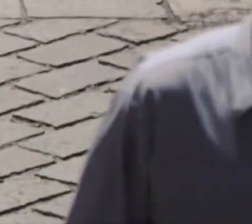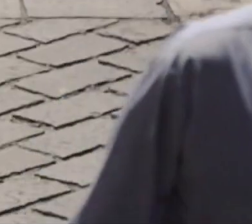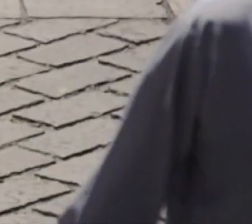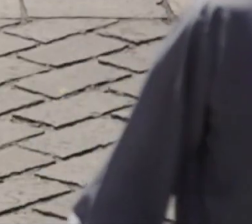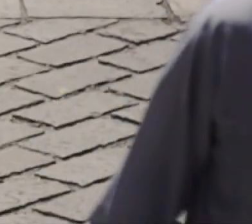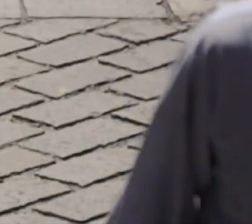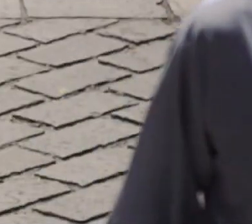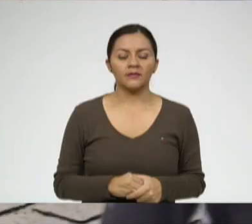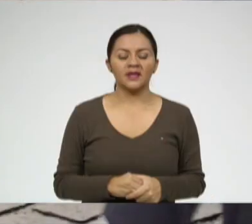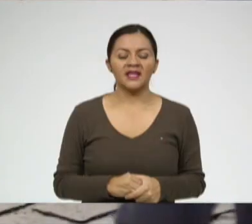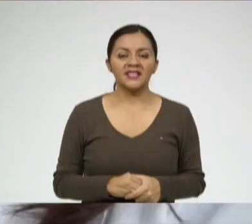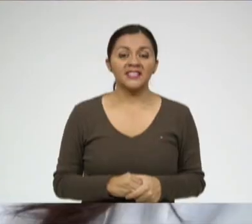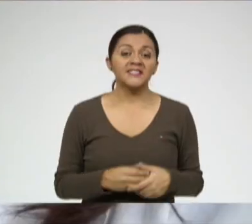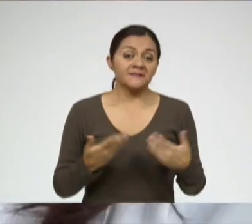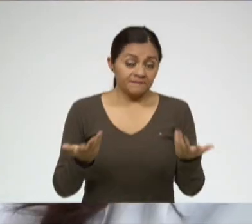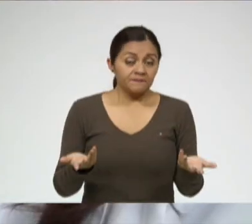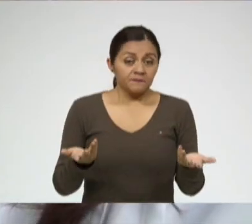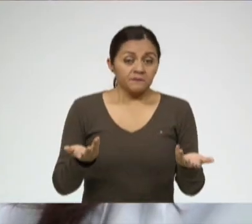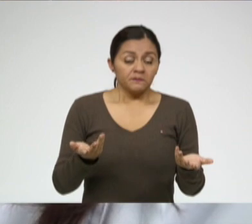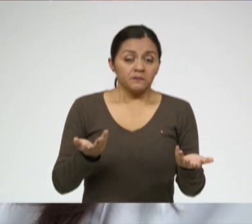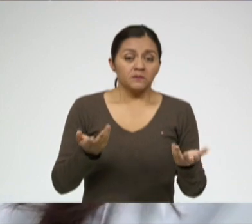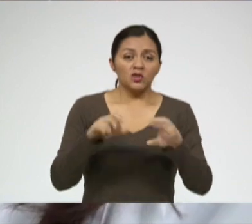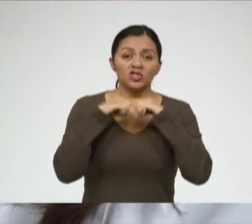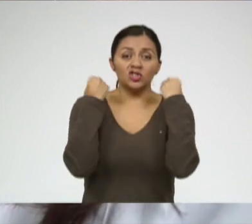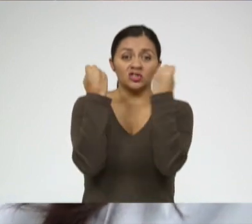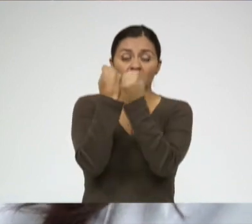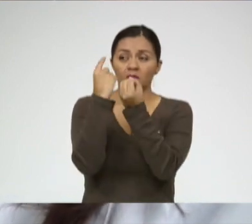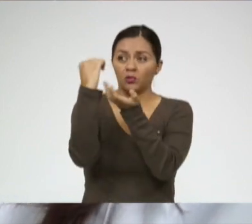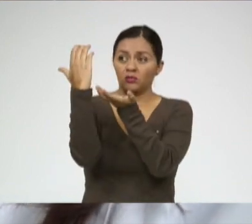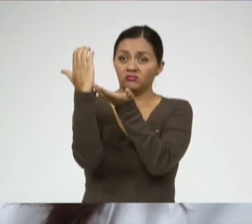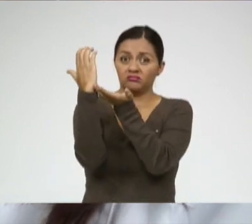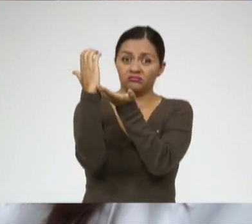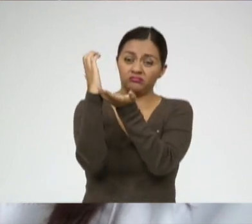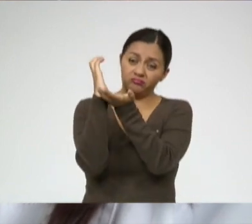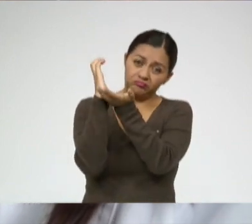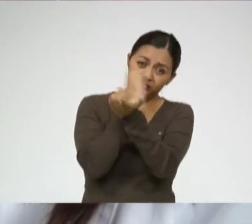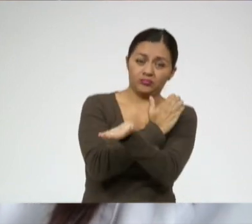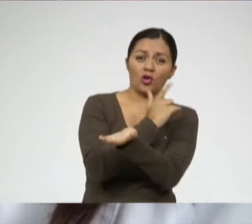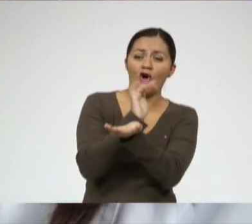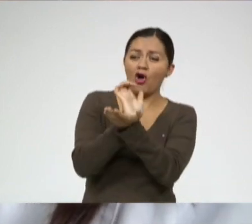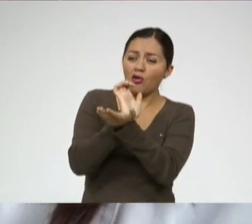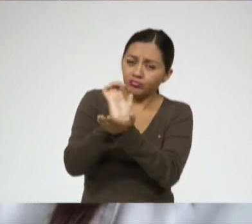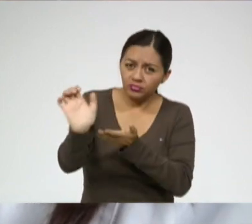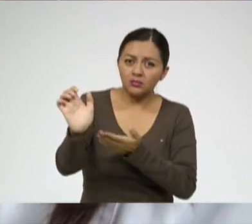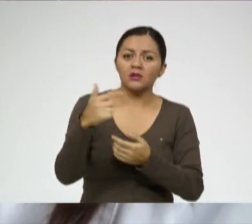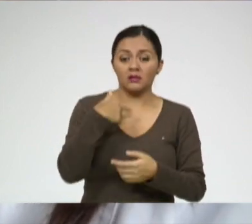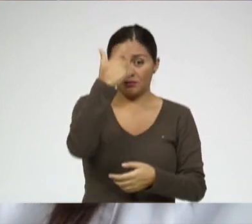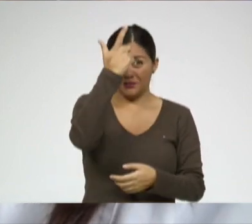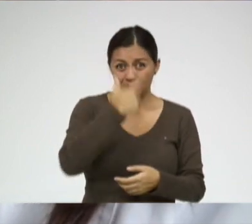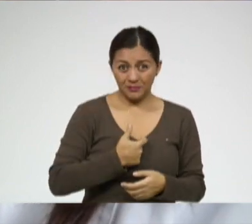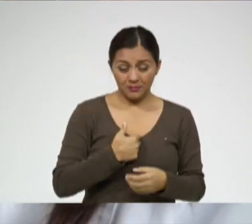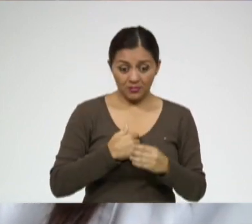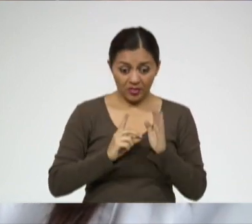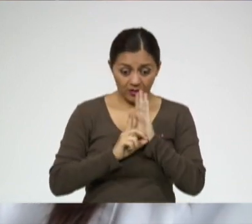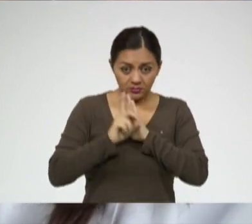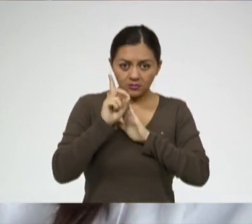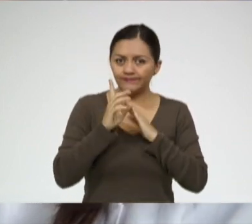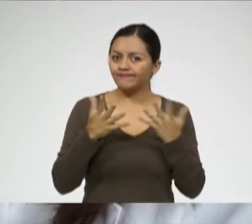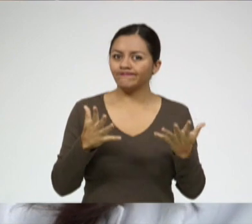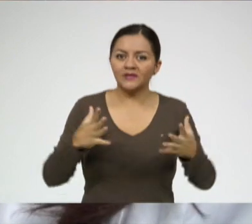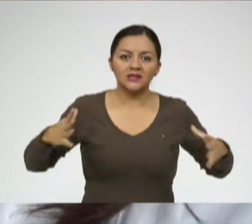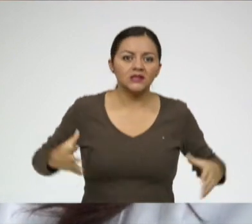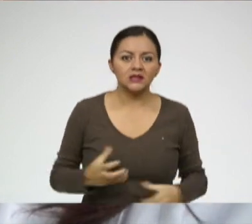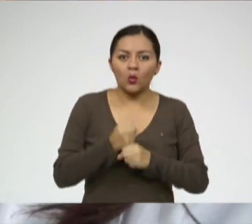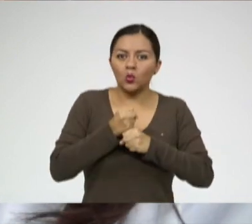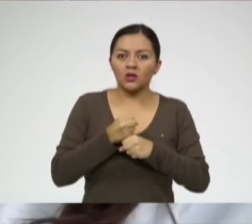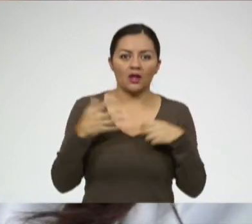Con este rechazo se va formando una personalidad totalmente insegura, con